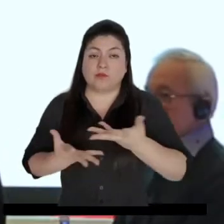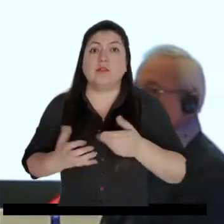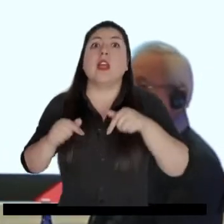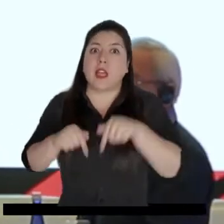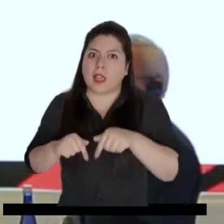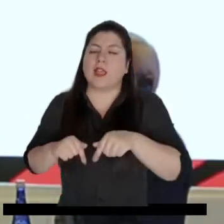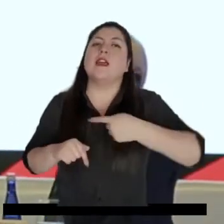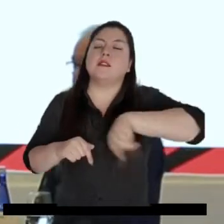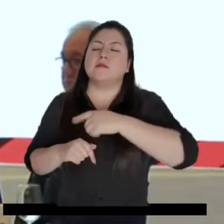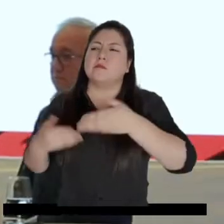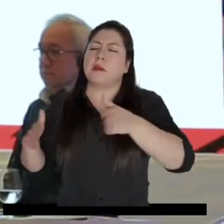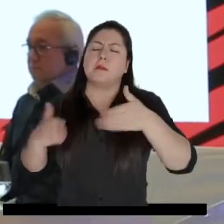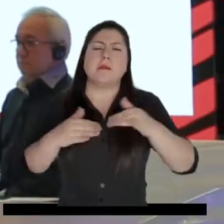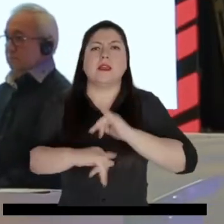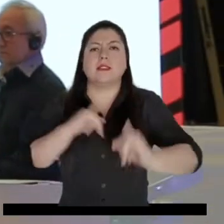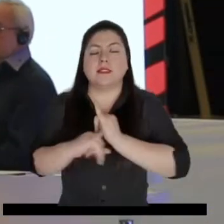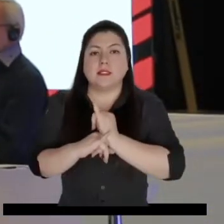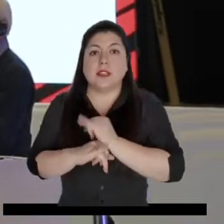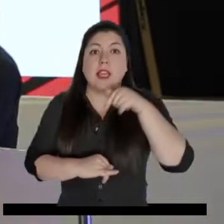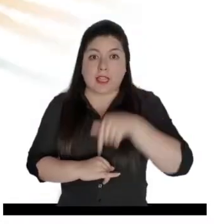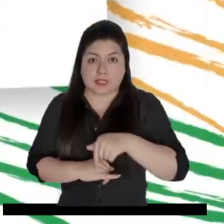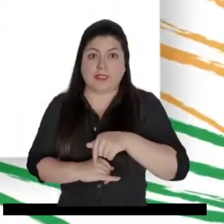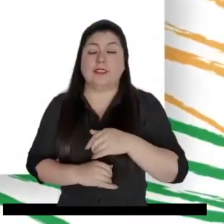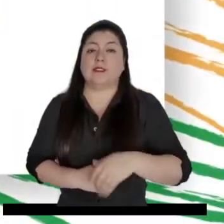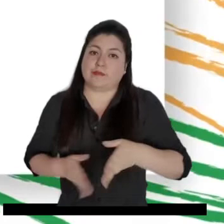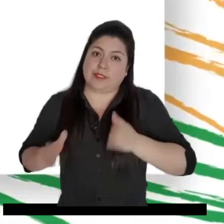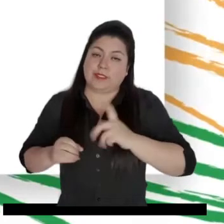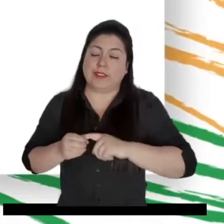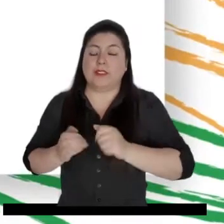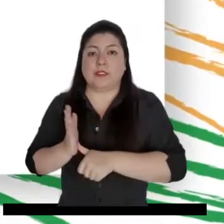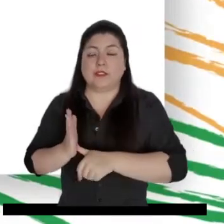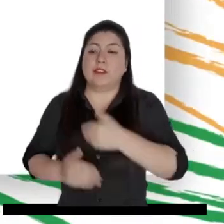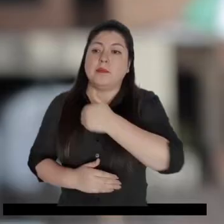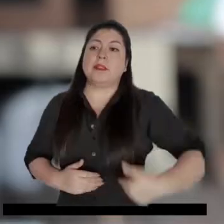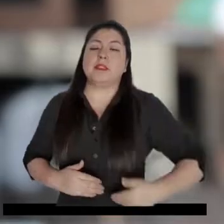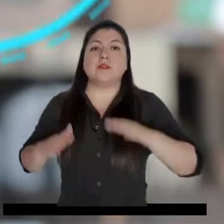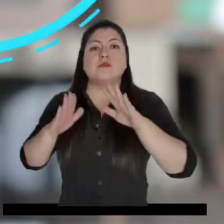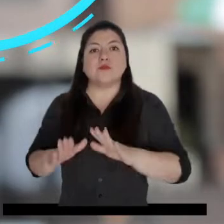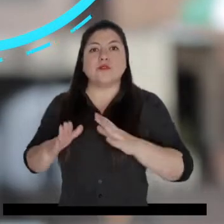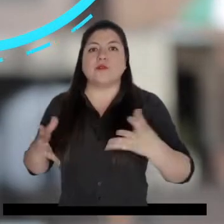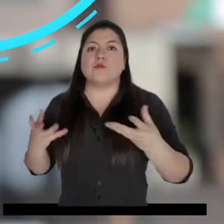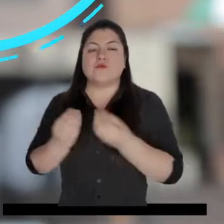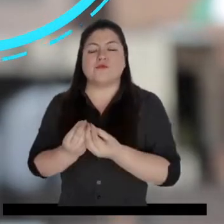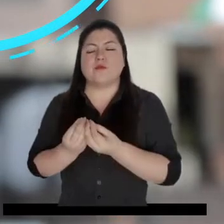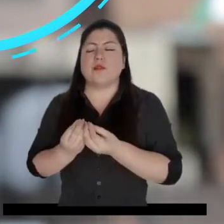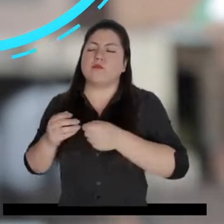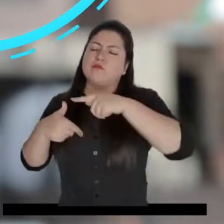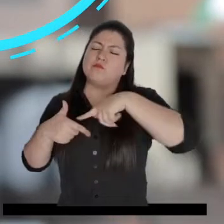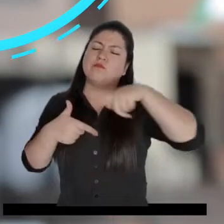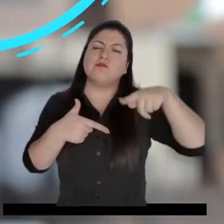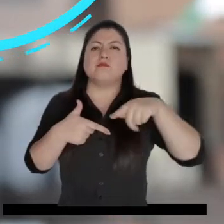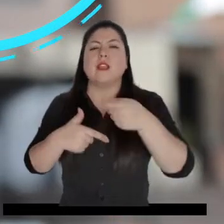La oficina logra abrir espacios muy importantes a nivel internacional. La Registraría ejerce la presidencia del Consejo Latinoamericano y del Caribe